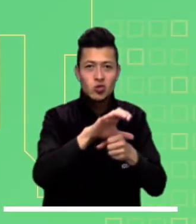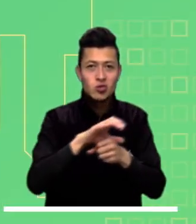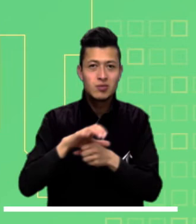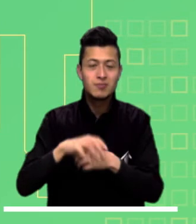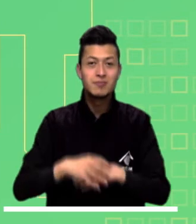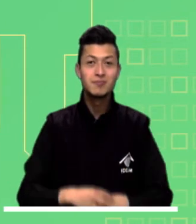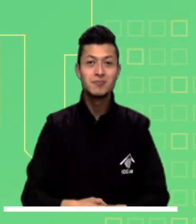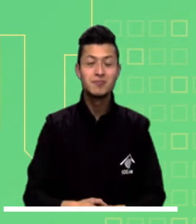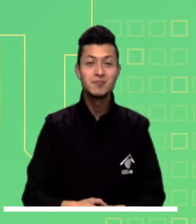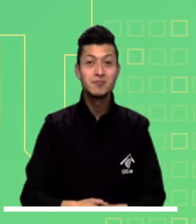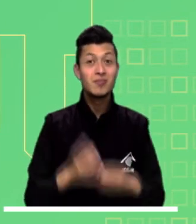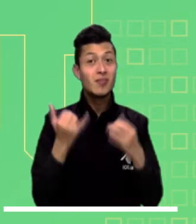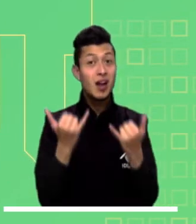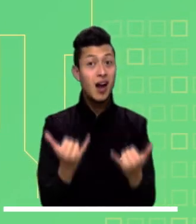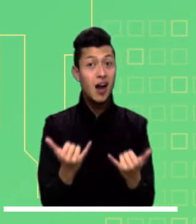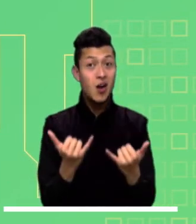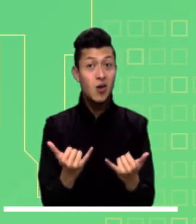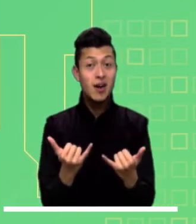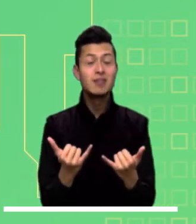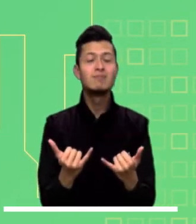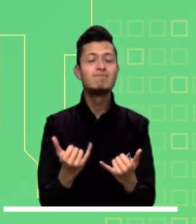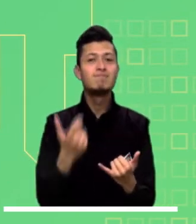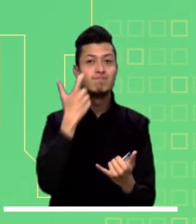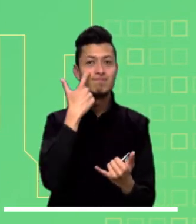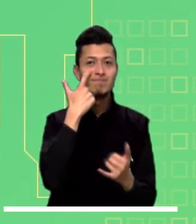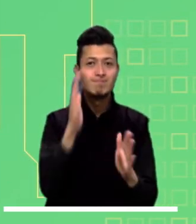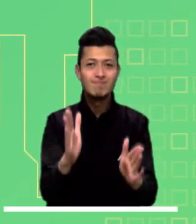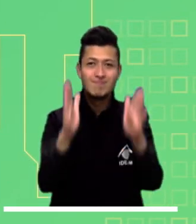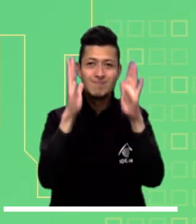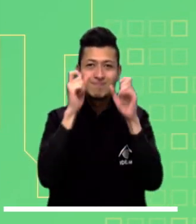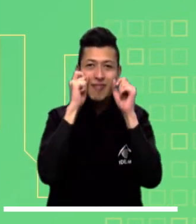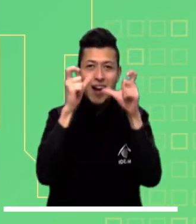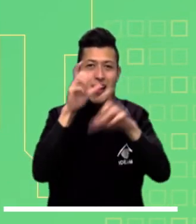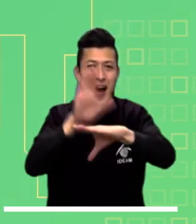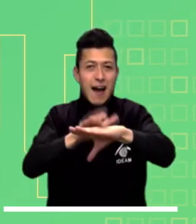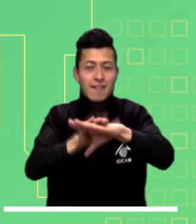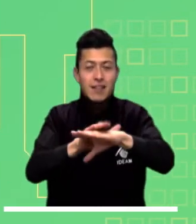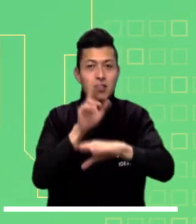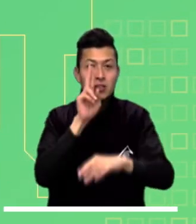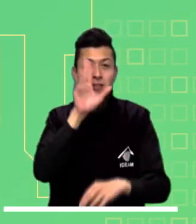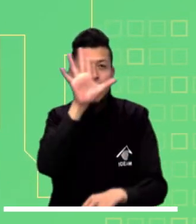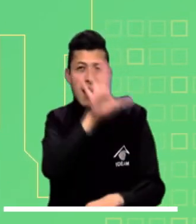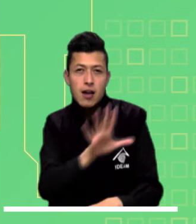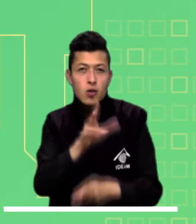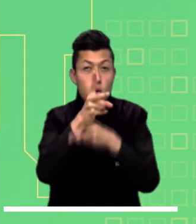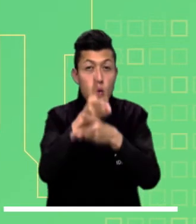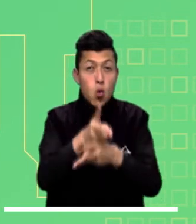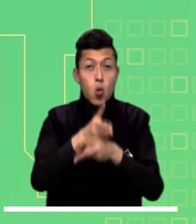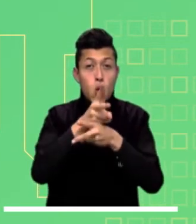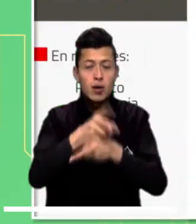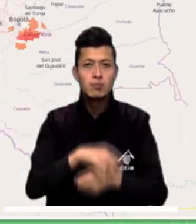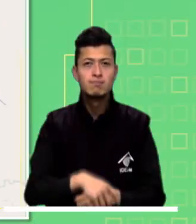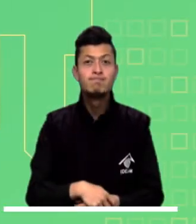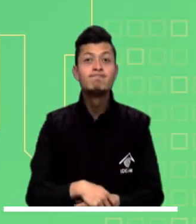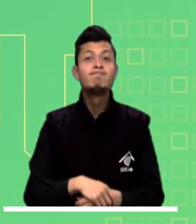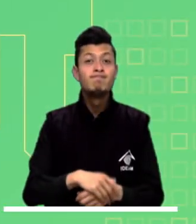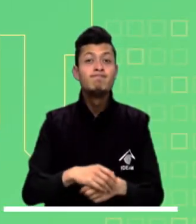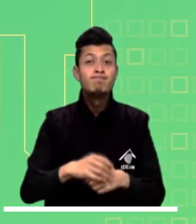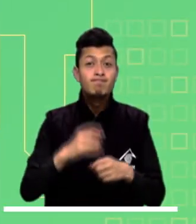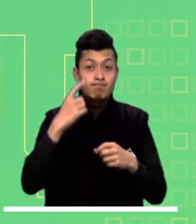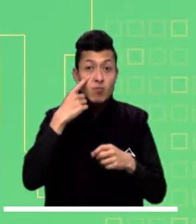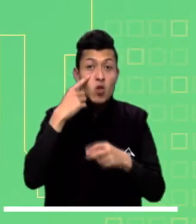Continúa la alerta de incendios forestales en zonas de pastos y cultivos ubicadas en La Guajira y Magdalena. Atentos a posibles